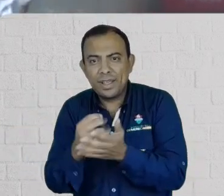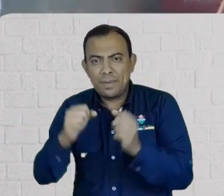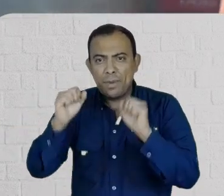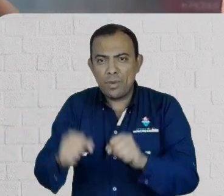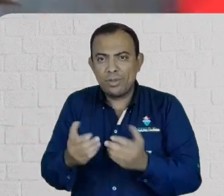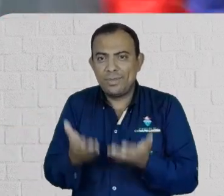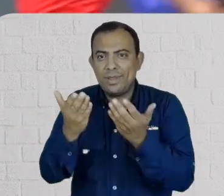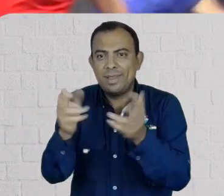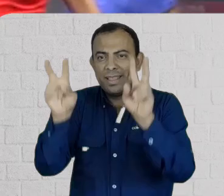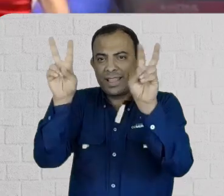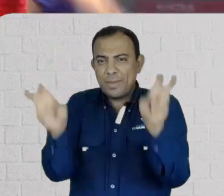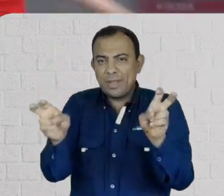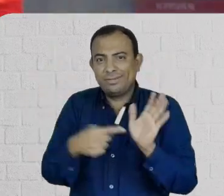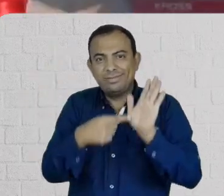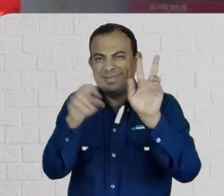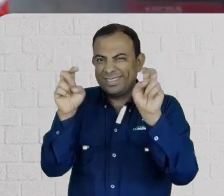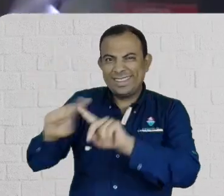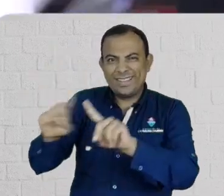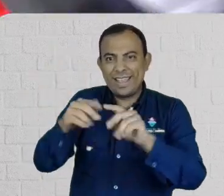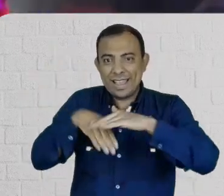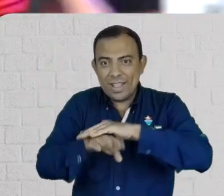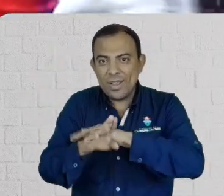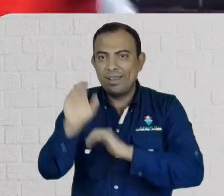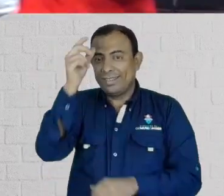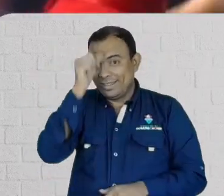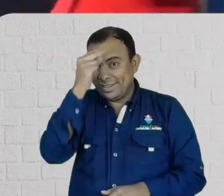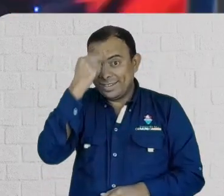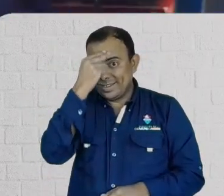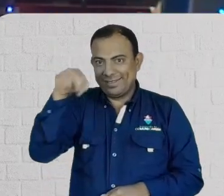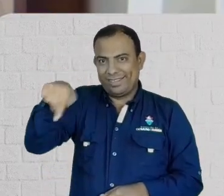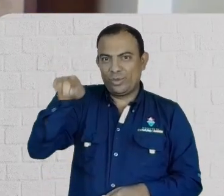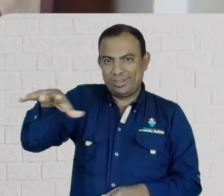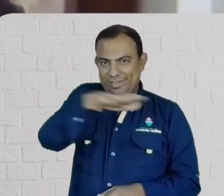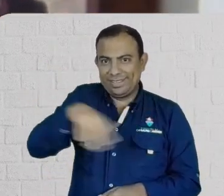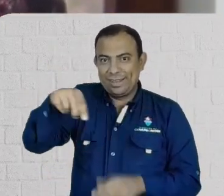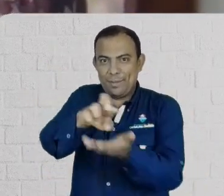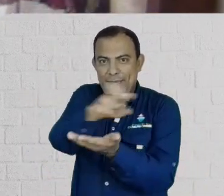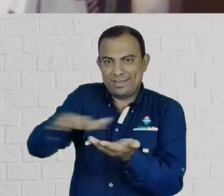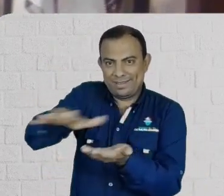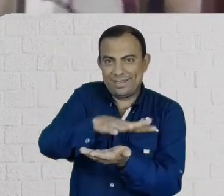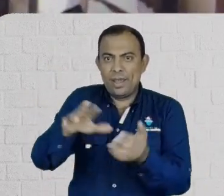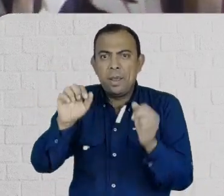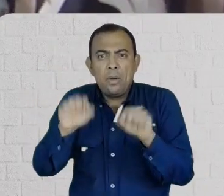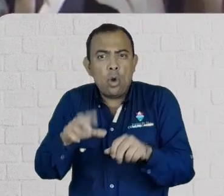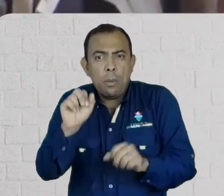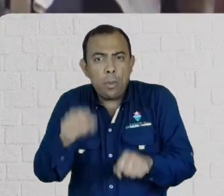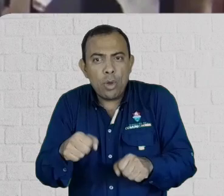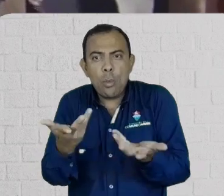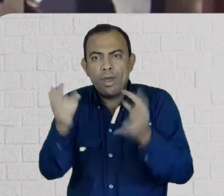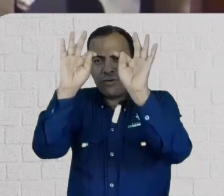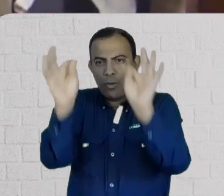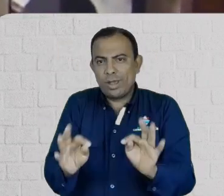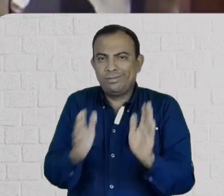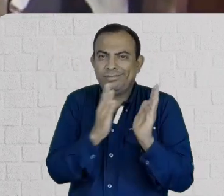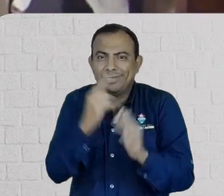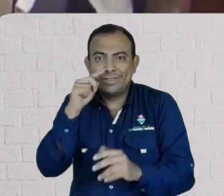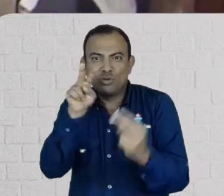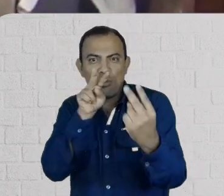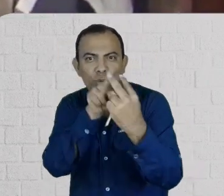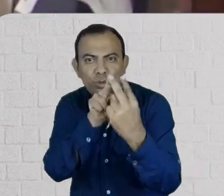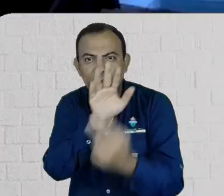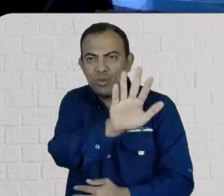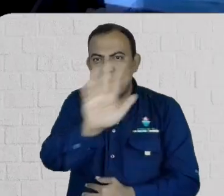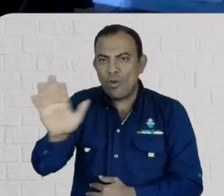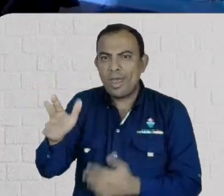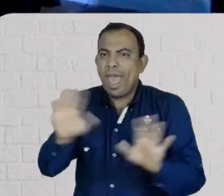por supuesto que podrán ingresar, pues lo único sería el tema del aforo adentro de la Catedral Metropolitana. Si no pudieran